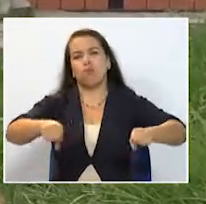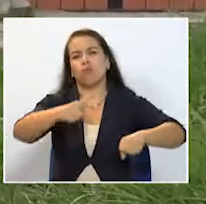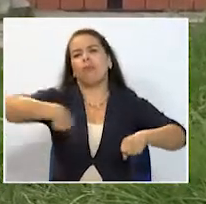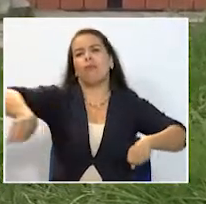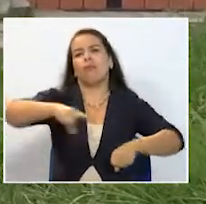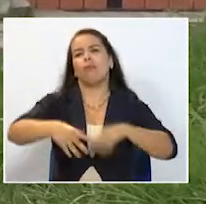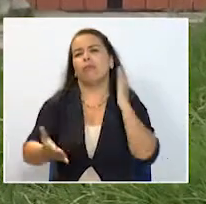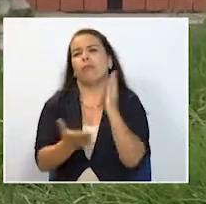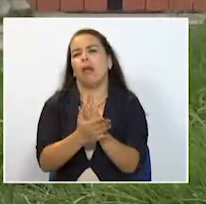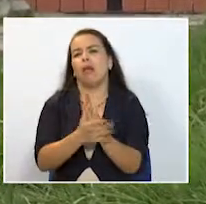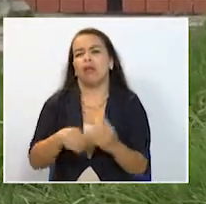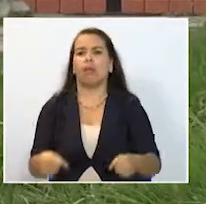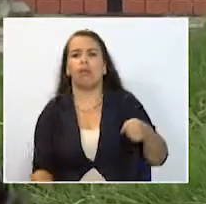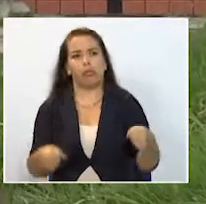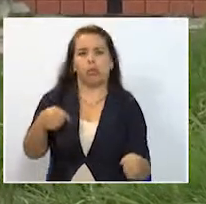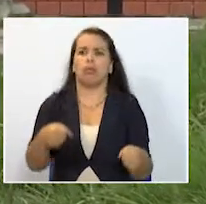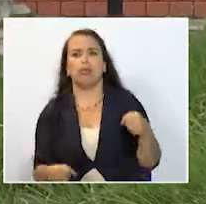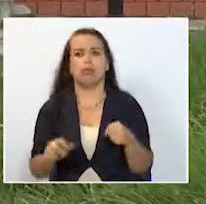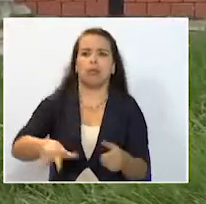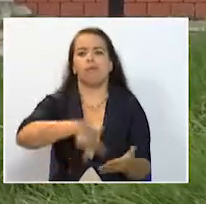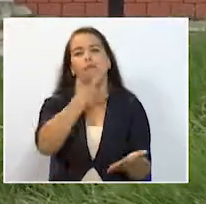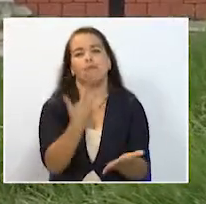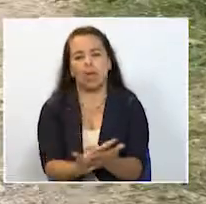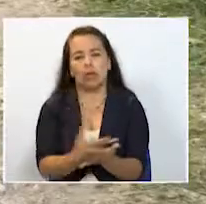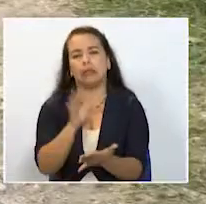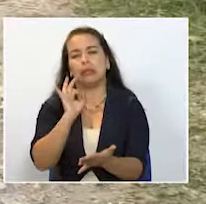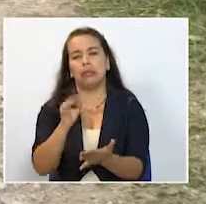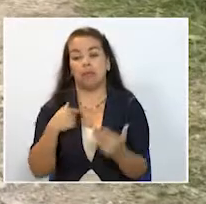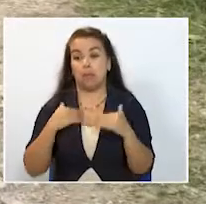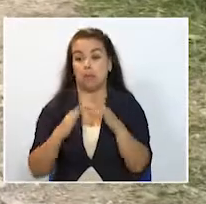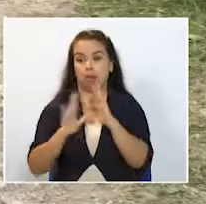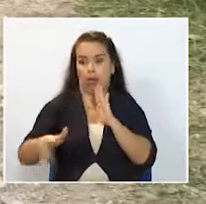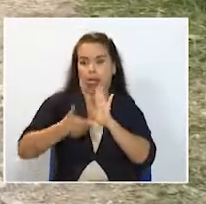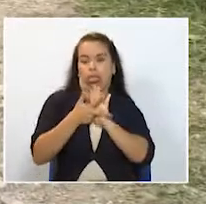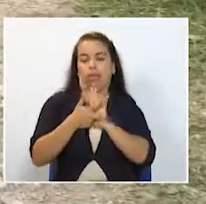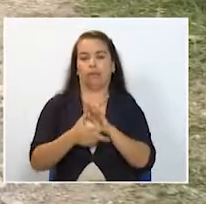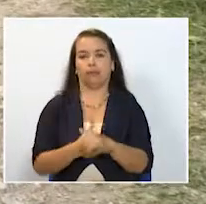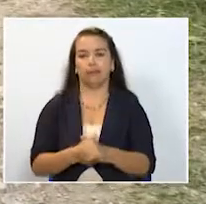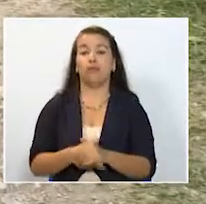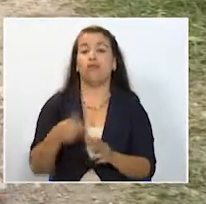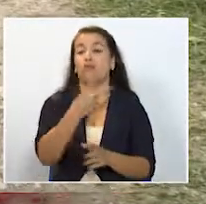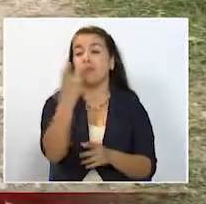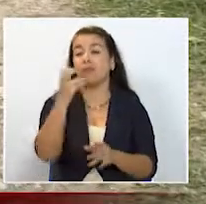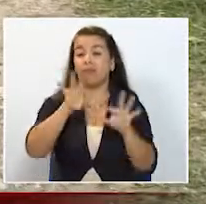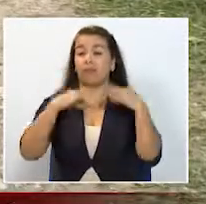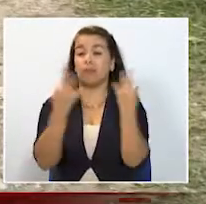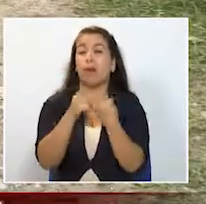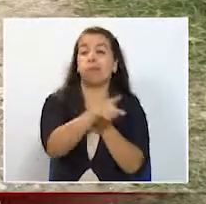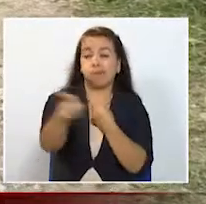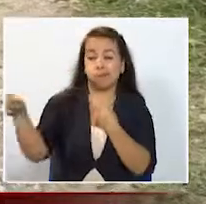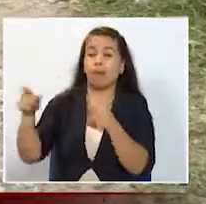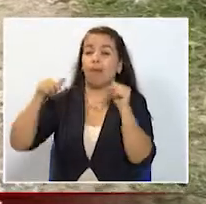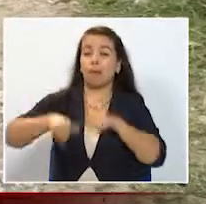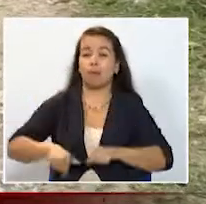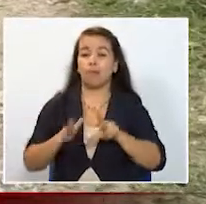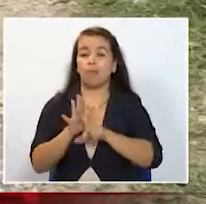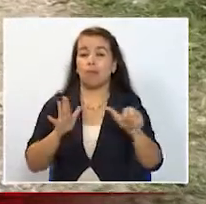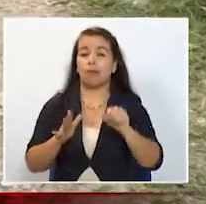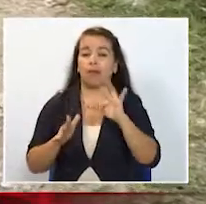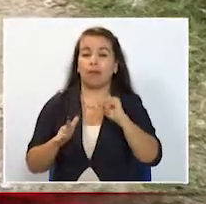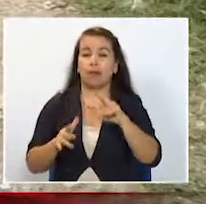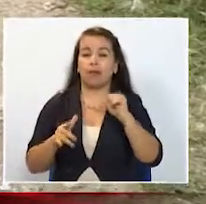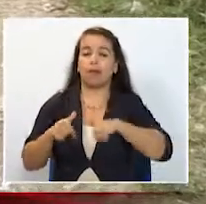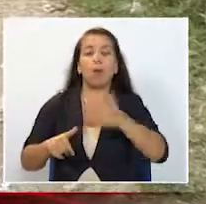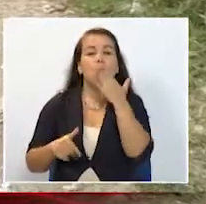la estabilidad en los vehículos y van a dar siempre a mi casa Cerca de 200 familias viven aquí en el barrio Villa Italia de la ciudad de Calarca